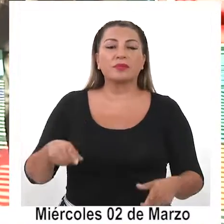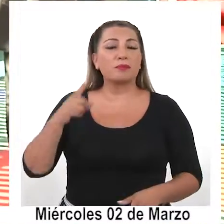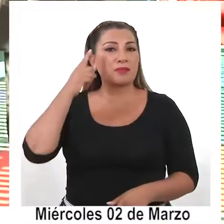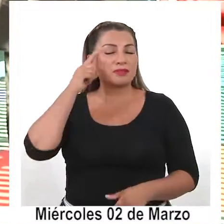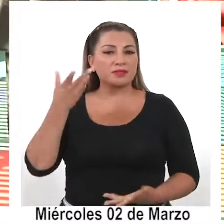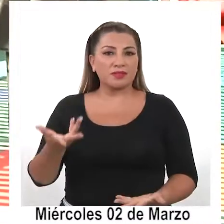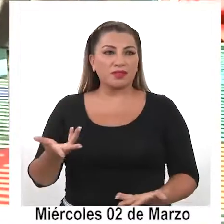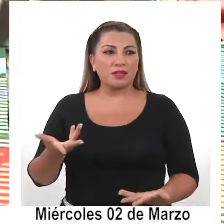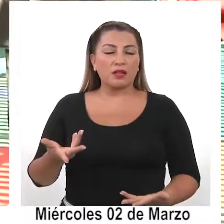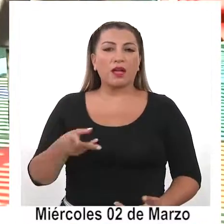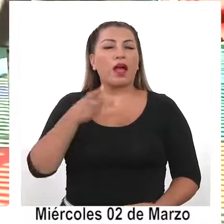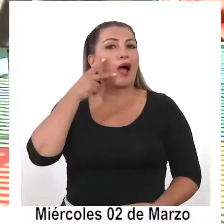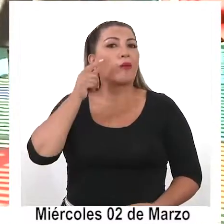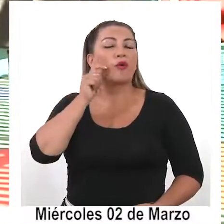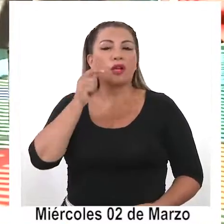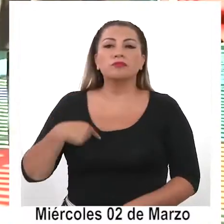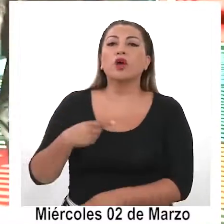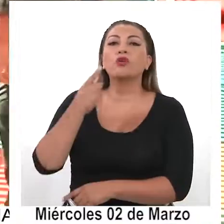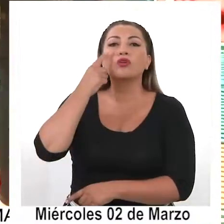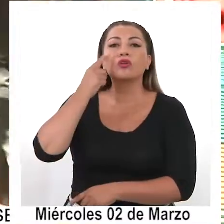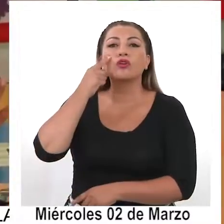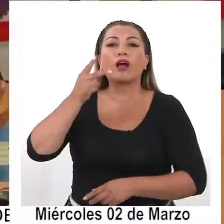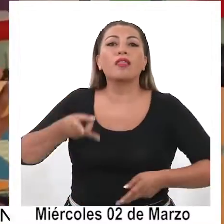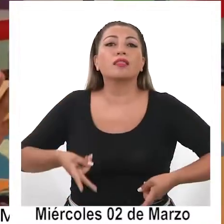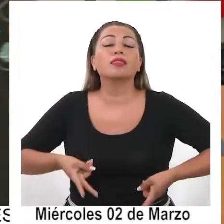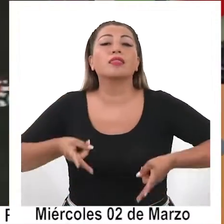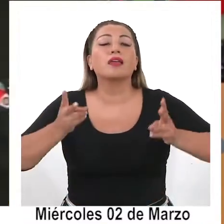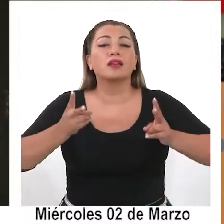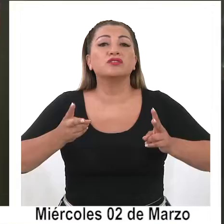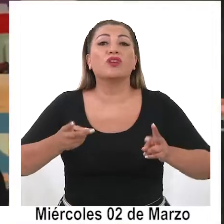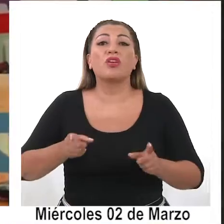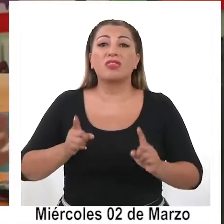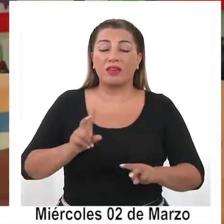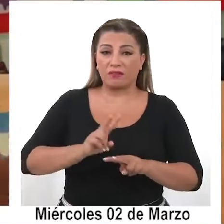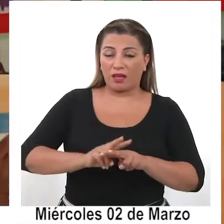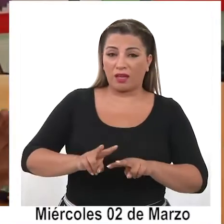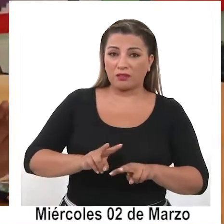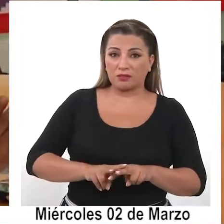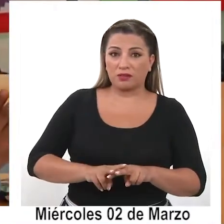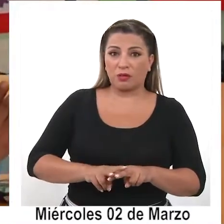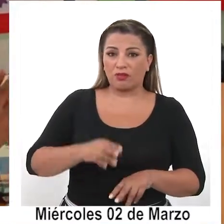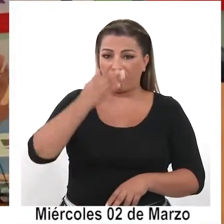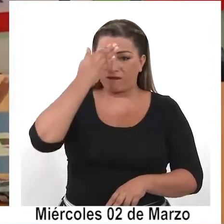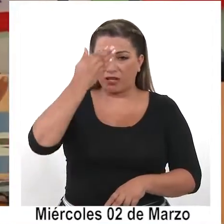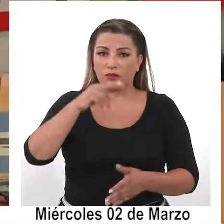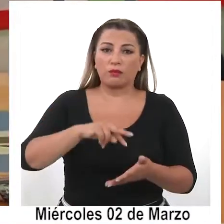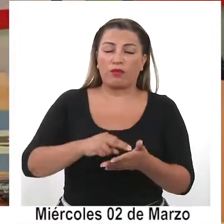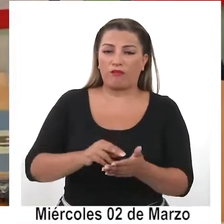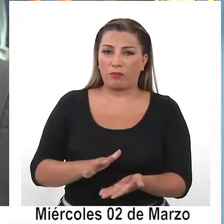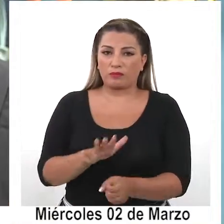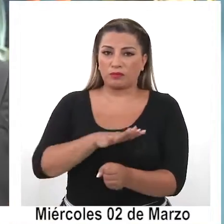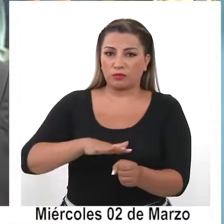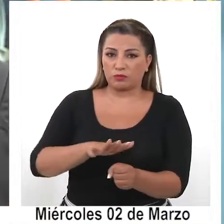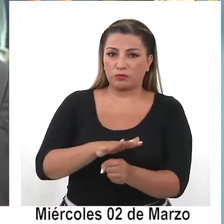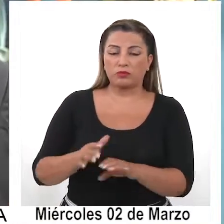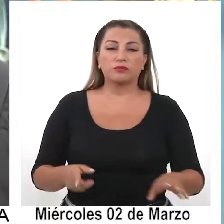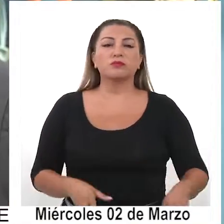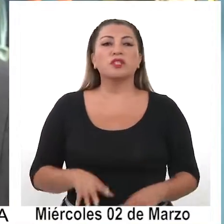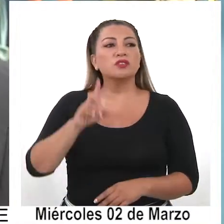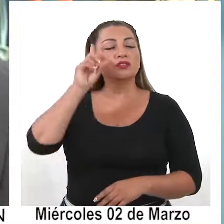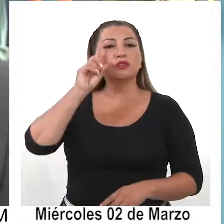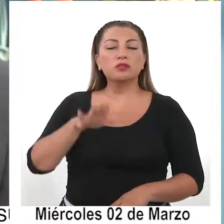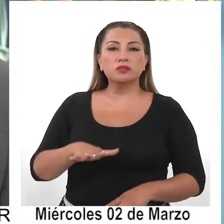esperan que los apoderados conozcan sus derechos y deberes a la hora de enfrentarlos. Tengo